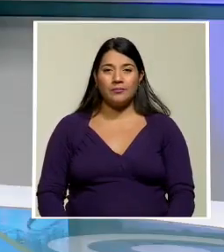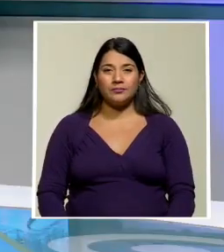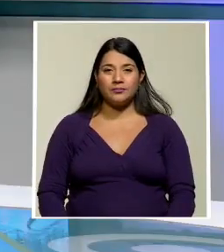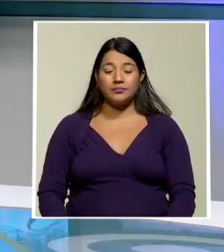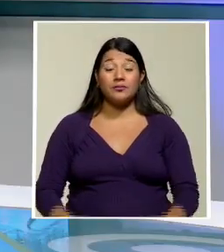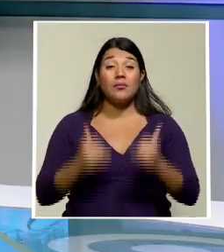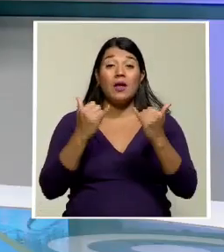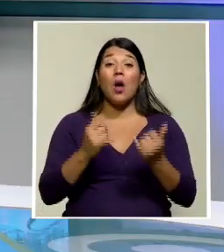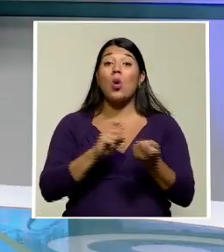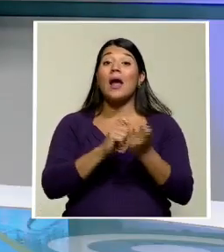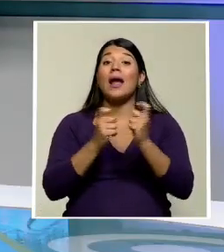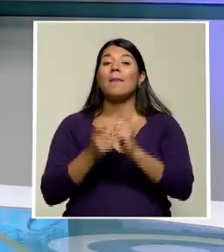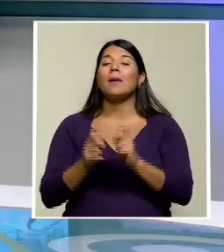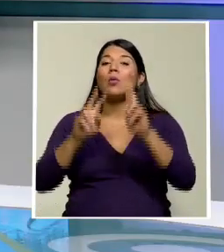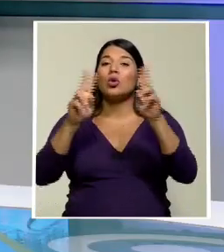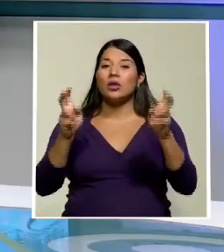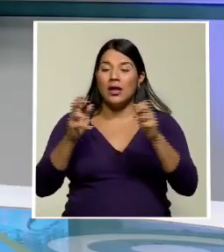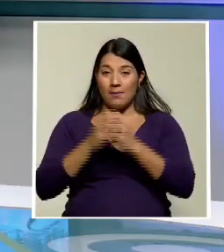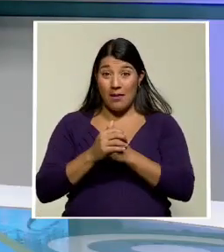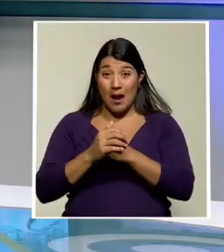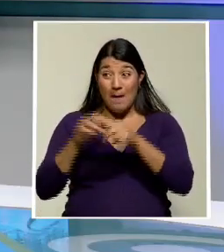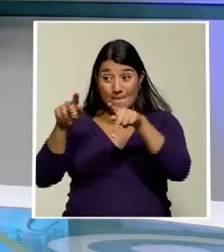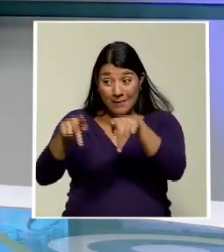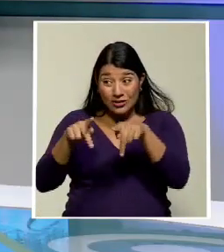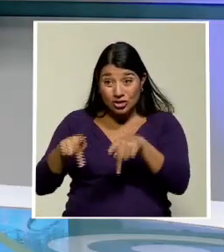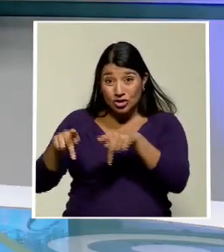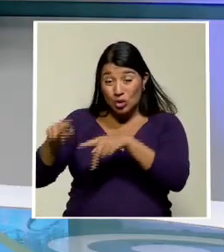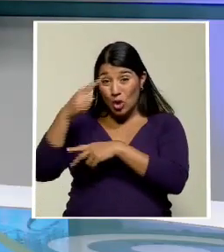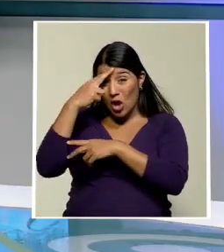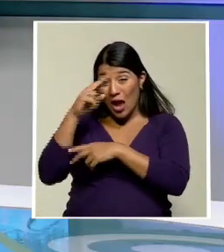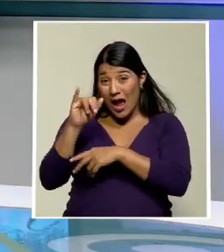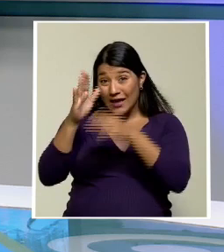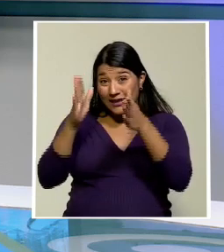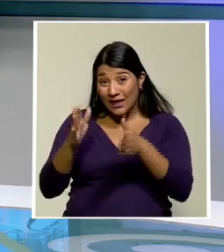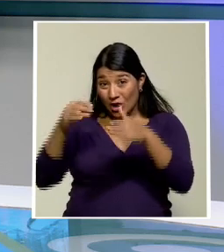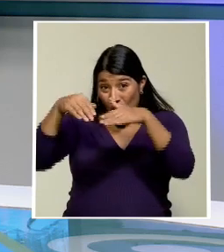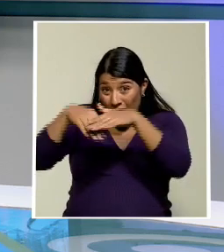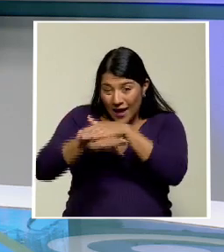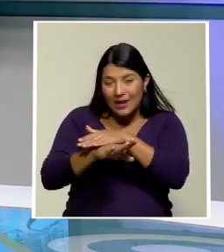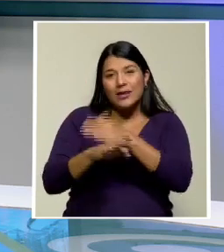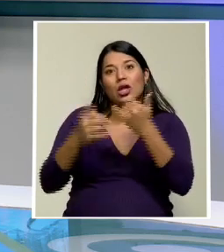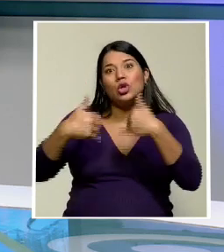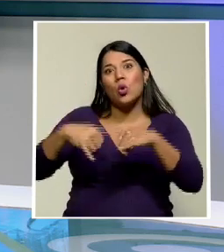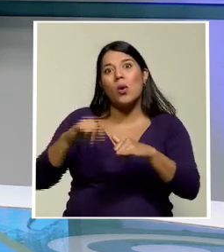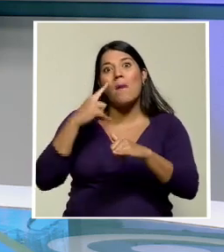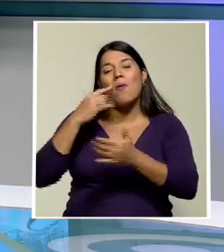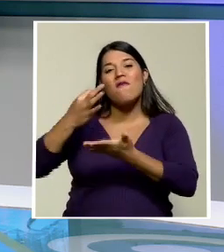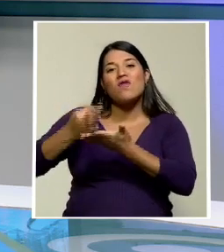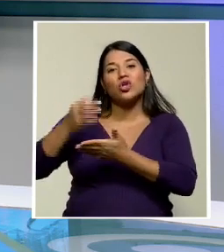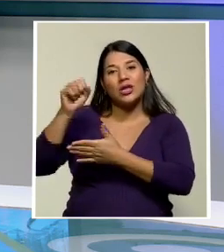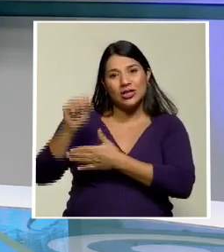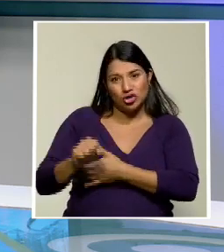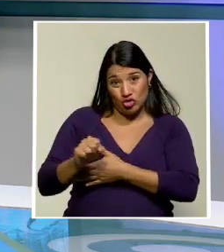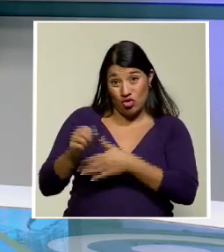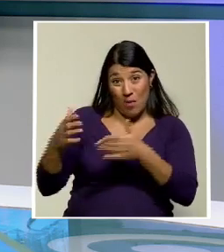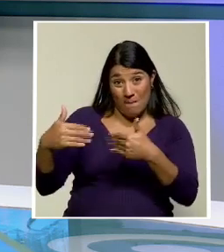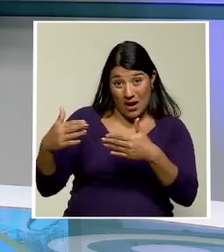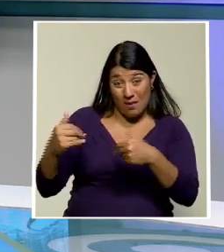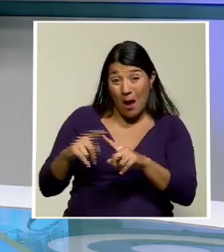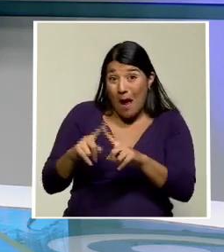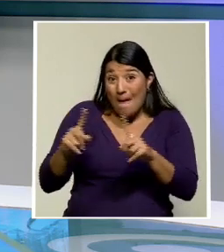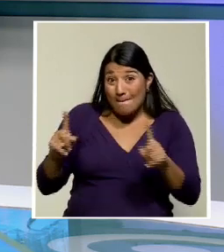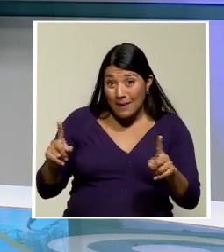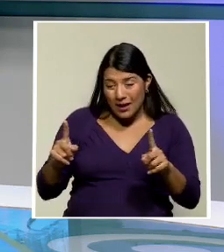Cambiamos de tema, el ingreso de haitianos por la frontera sur con Panamá continúa. Sin embargo, en el último mes aumentó en un 200